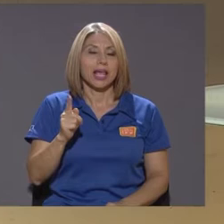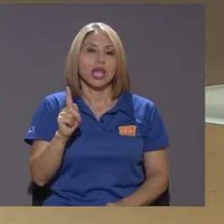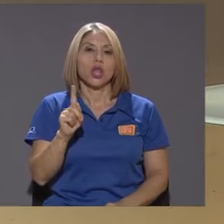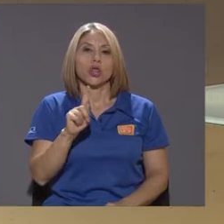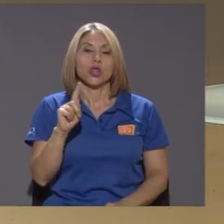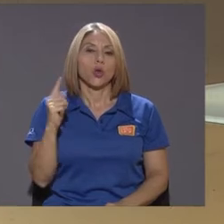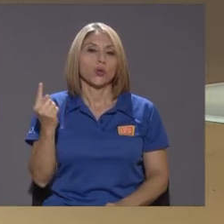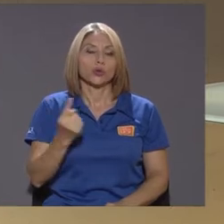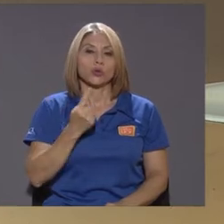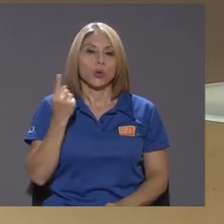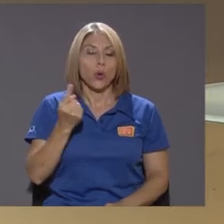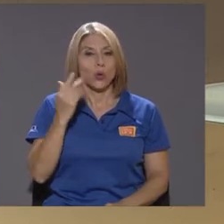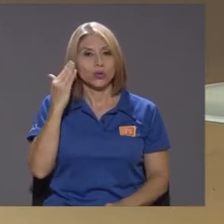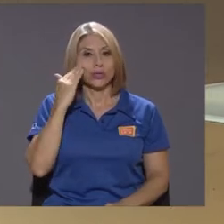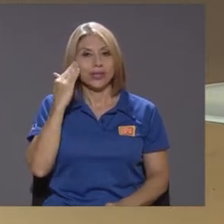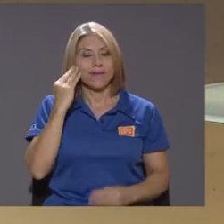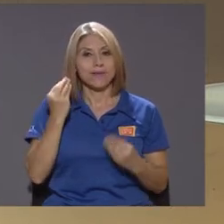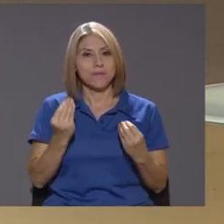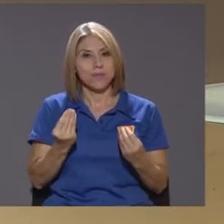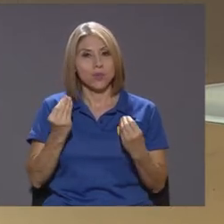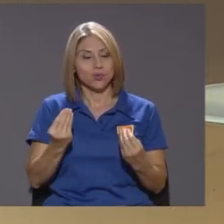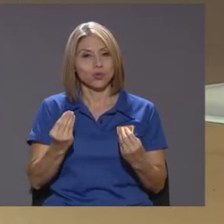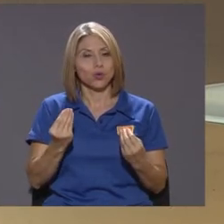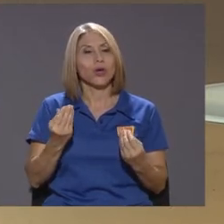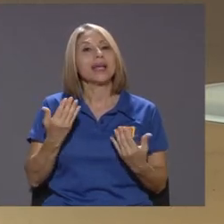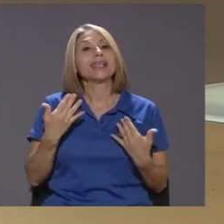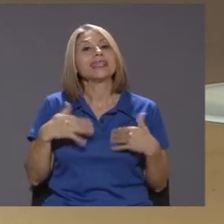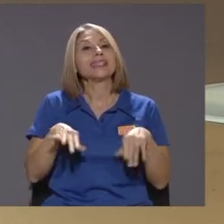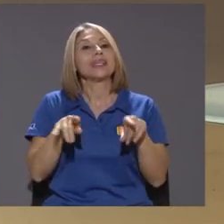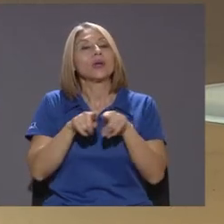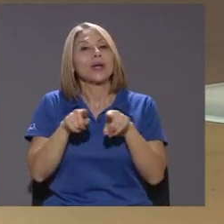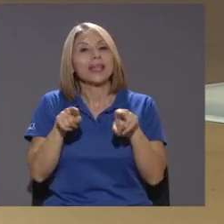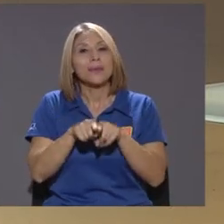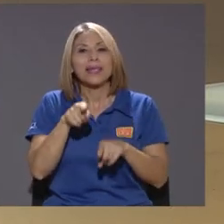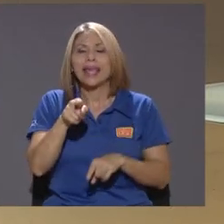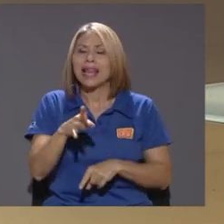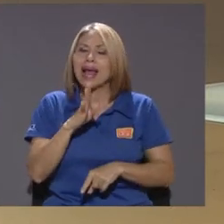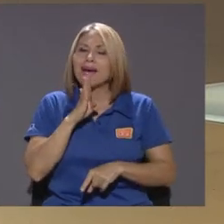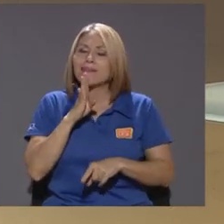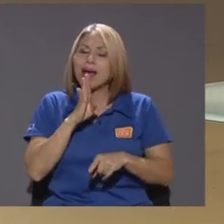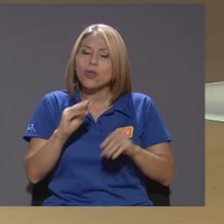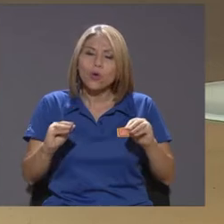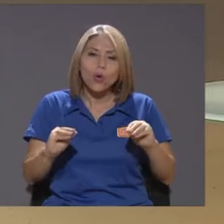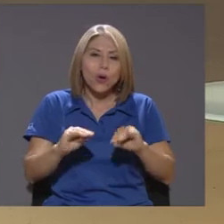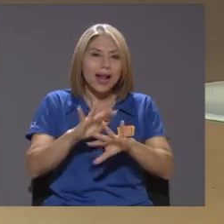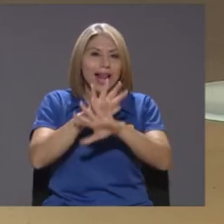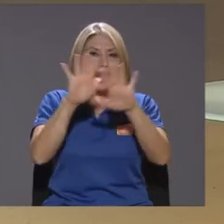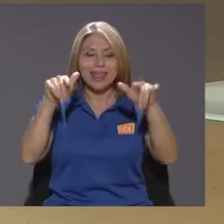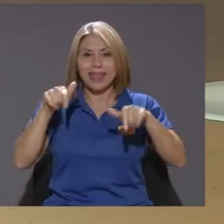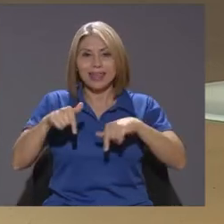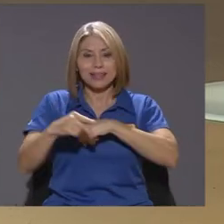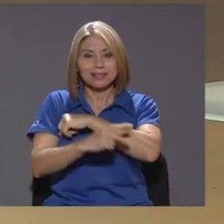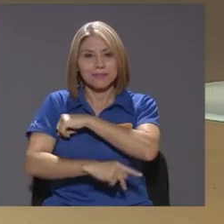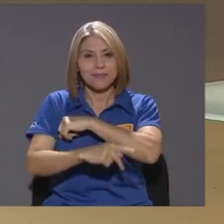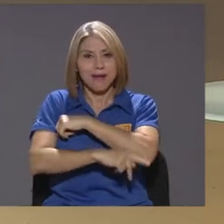sabe mucho sino que ha hablado con mucha claridad en este país y tal vez